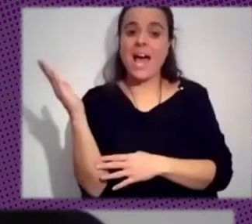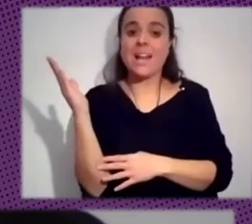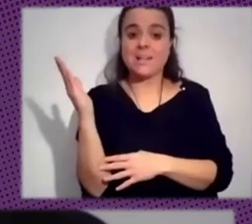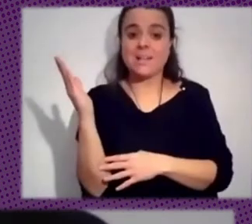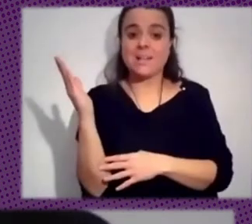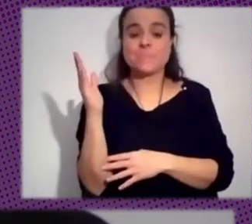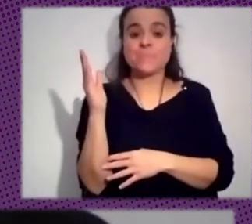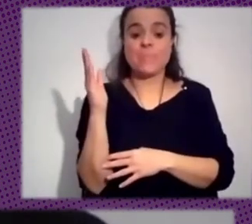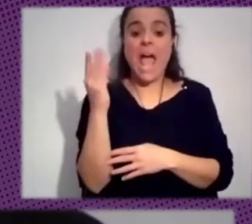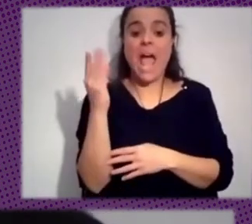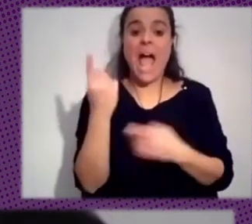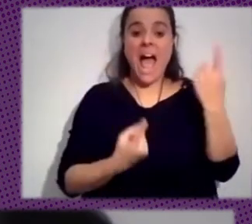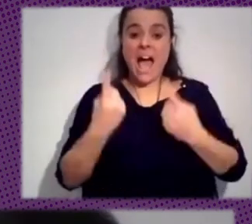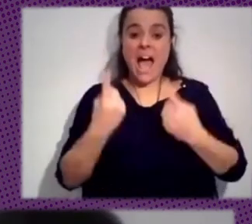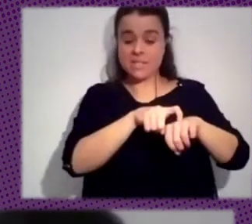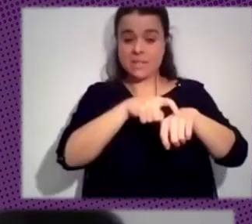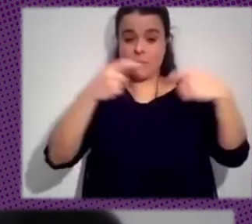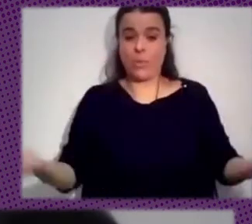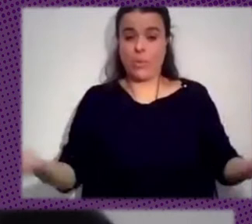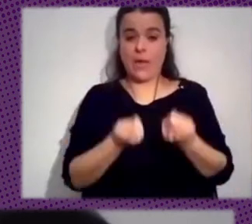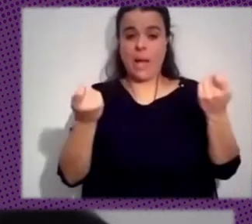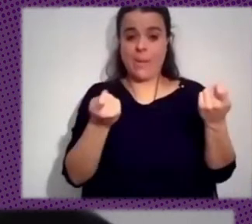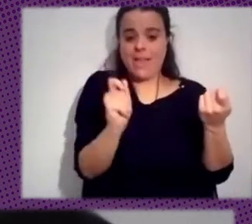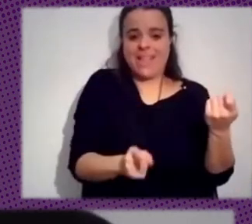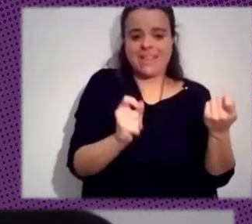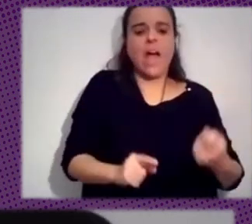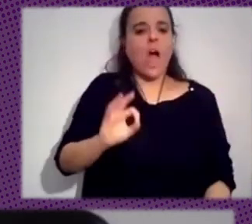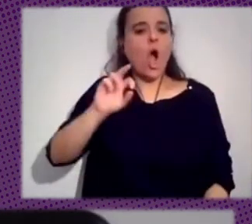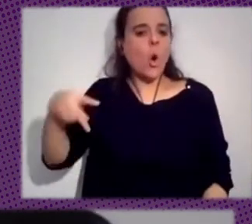campañas, se suelen hacer desde ONGs o desde